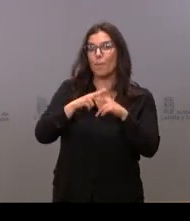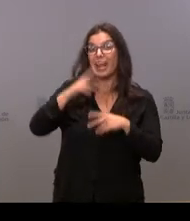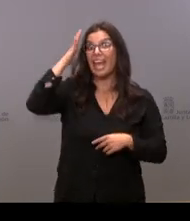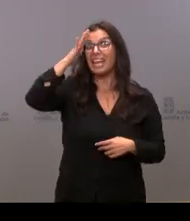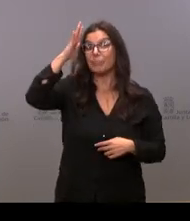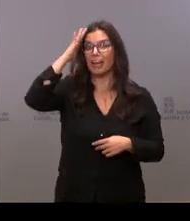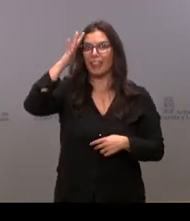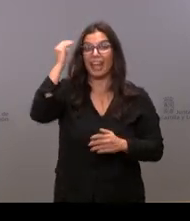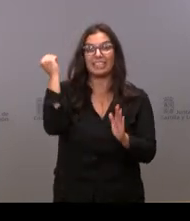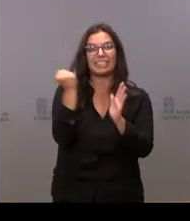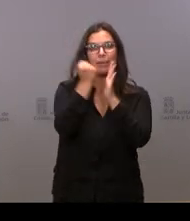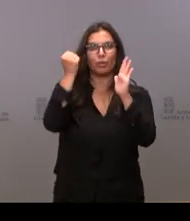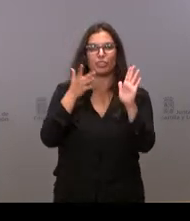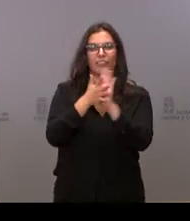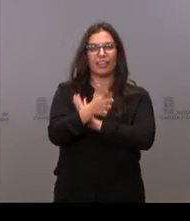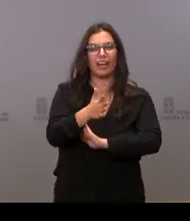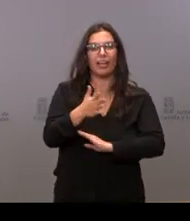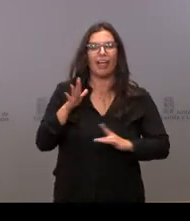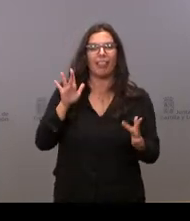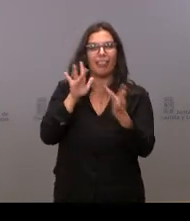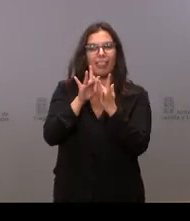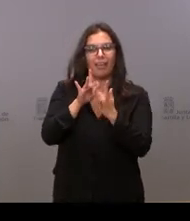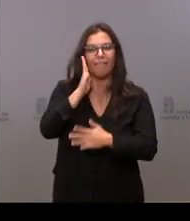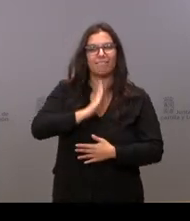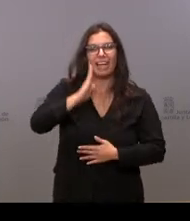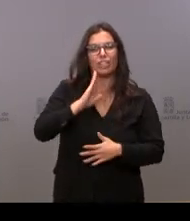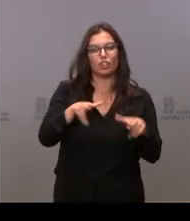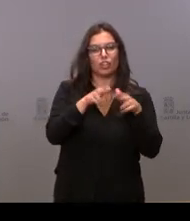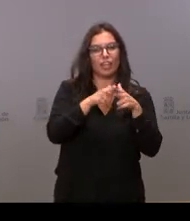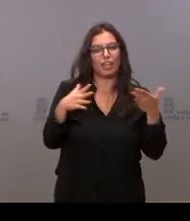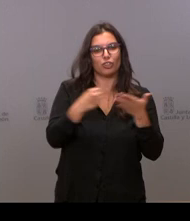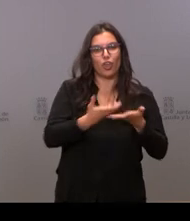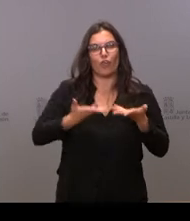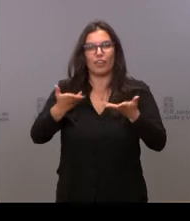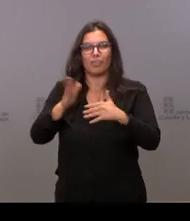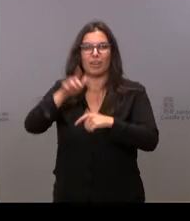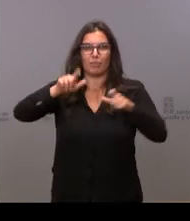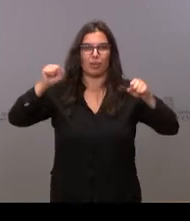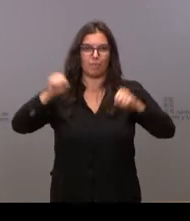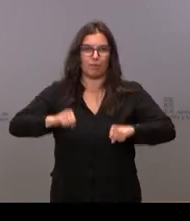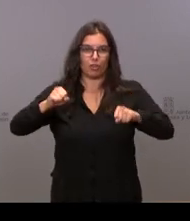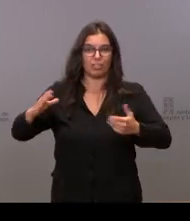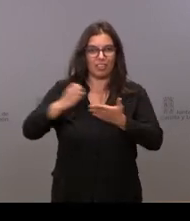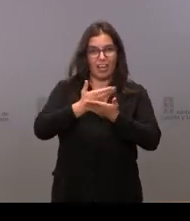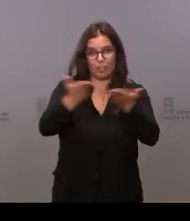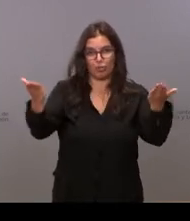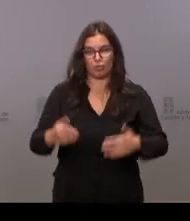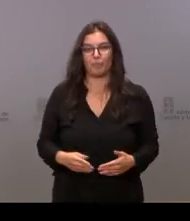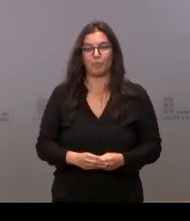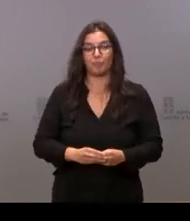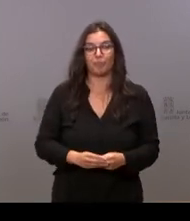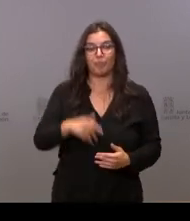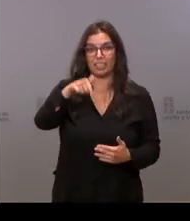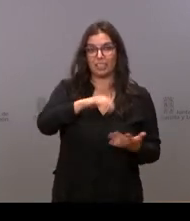la cercanía y el cariño de toda la sociedad a nuestras personas mayores, a todos vosotros. En